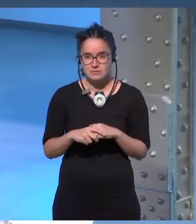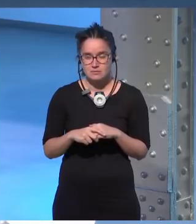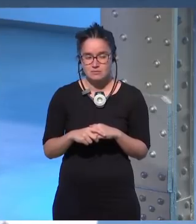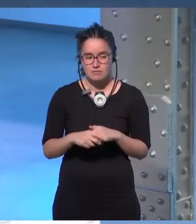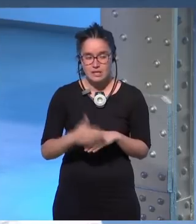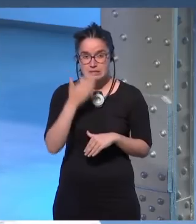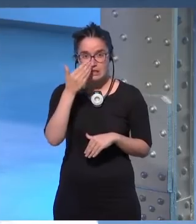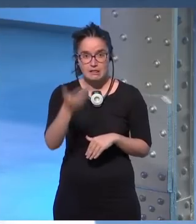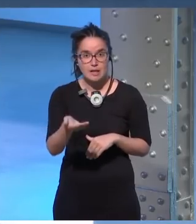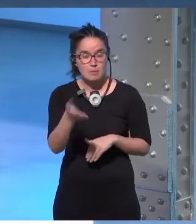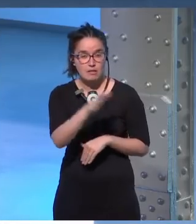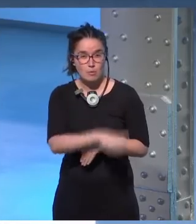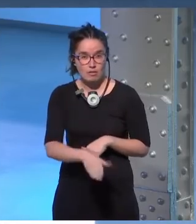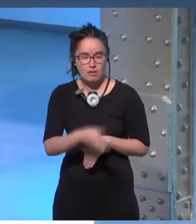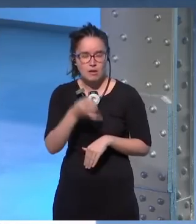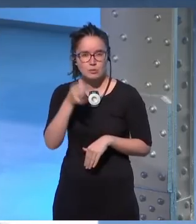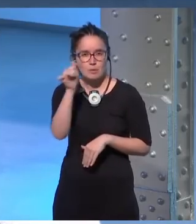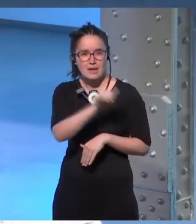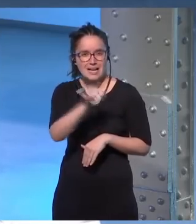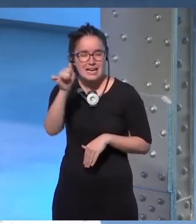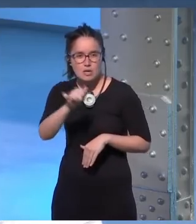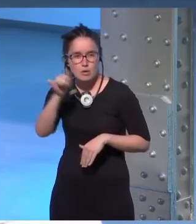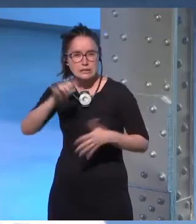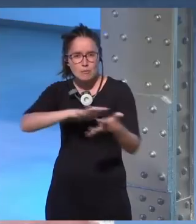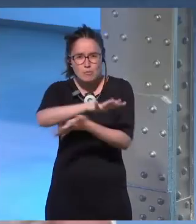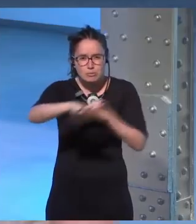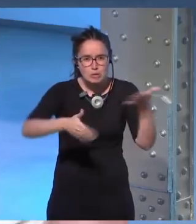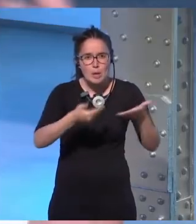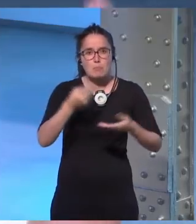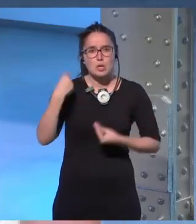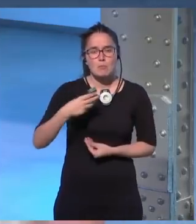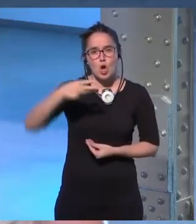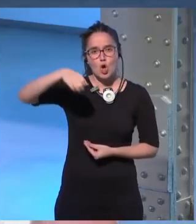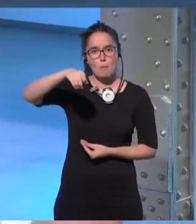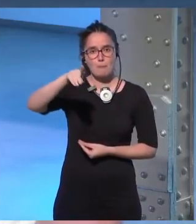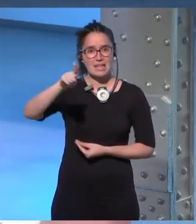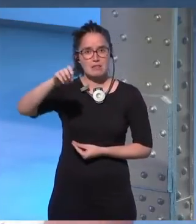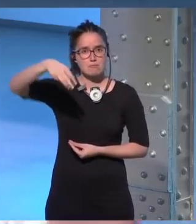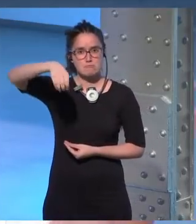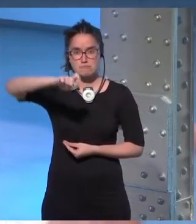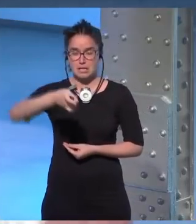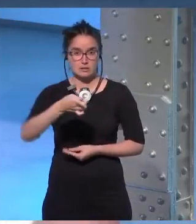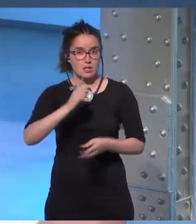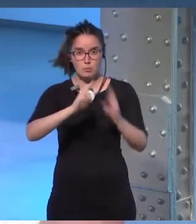La verdad es que de niña ya había muchas películas post-apelícticas, como por ejemplo Mad Max. Esa es la respuesta más sencilla.